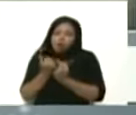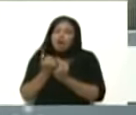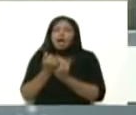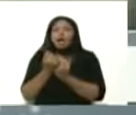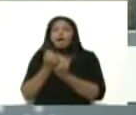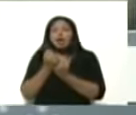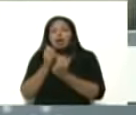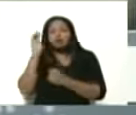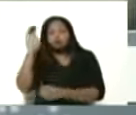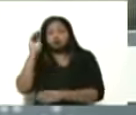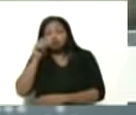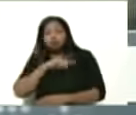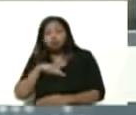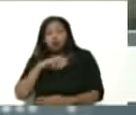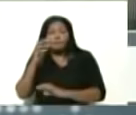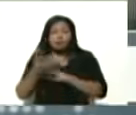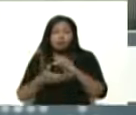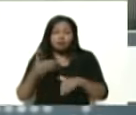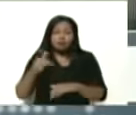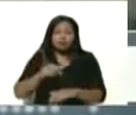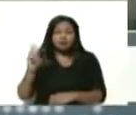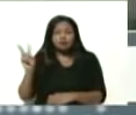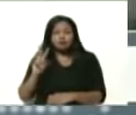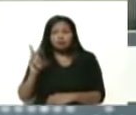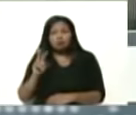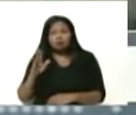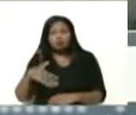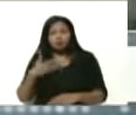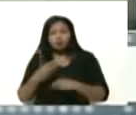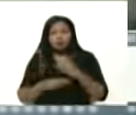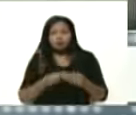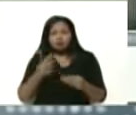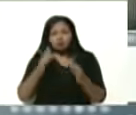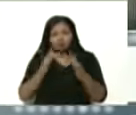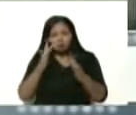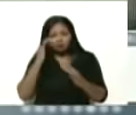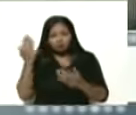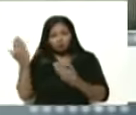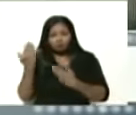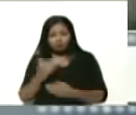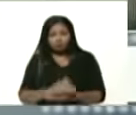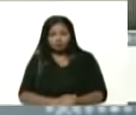problemas de Venezuela los vamos a resolver los venezolanos y las venezolanas produciendo adelante presidente